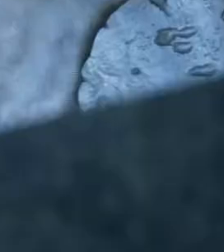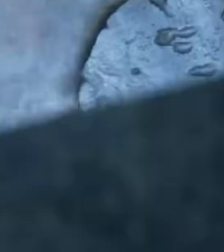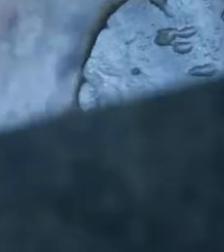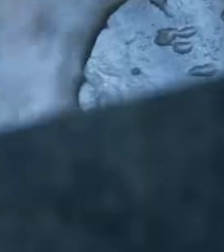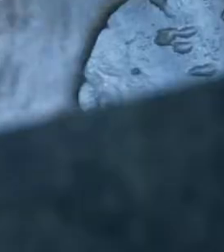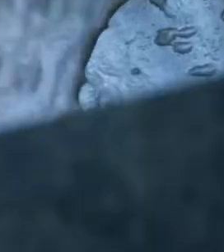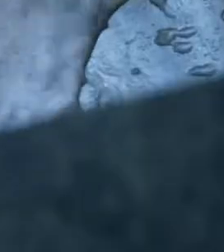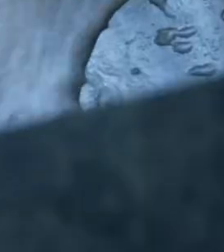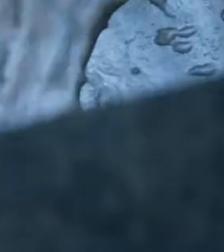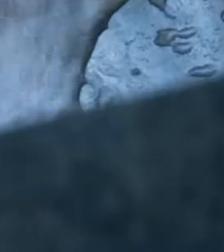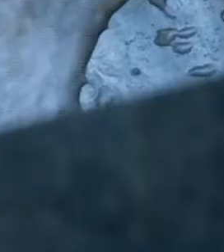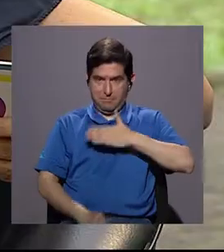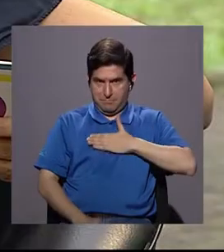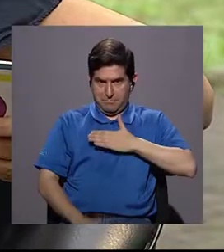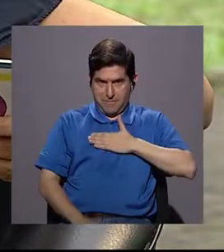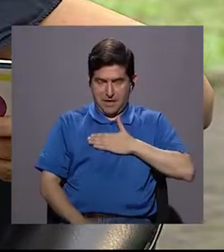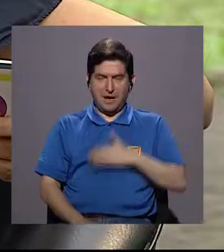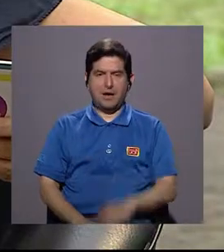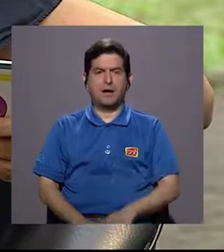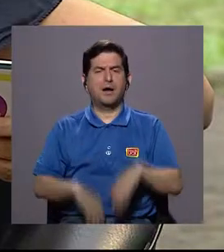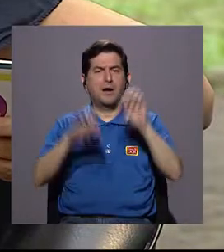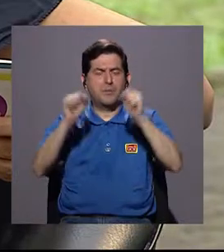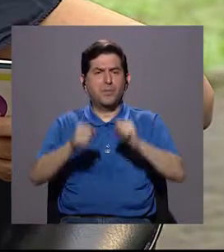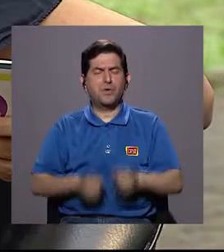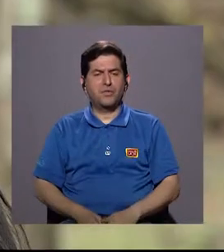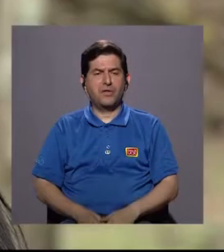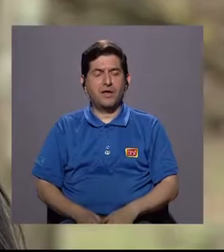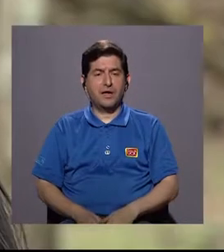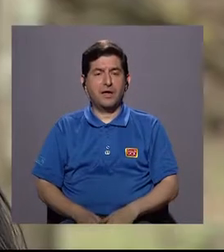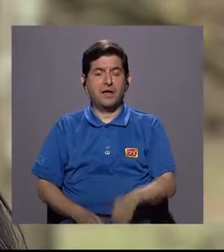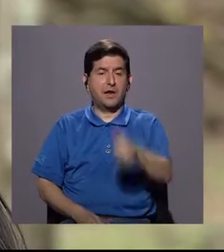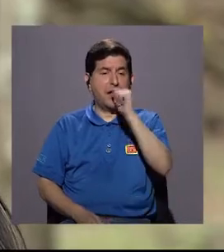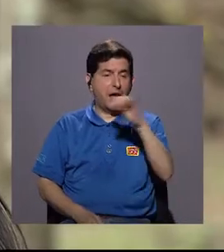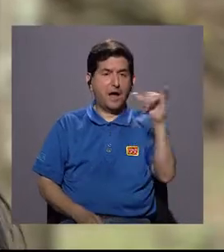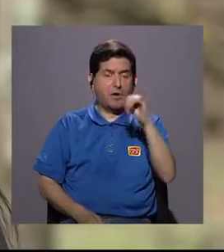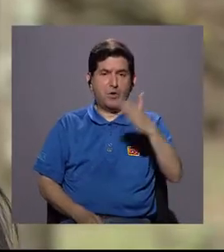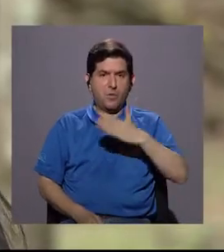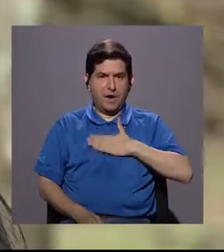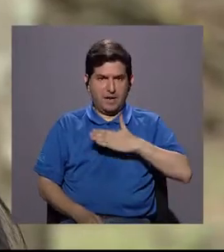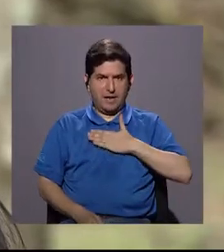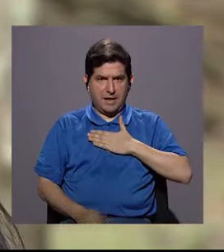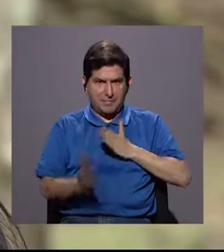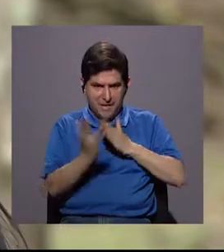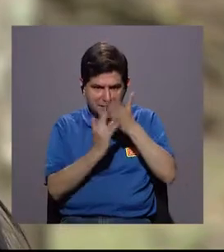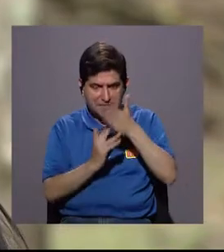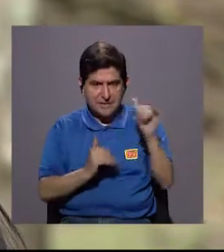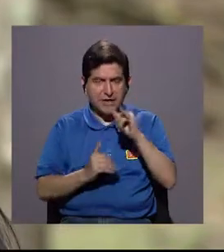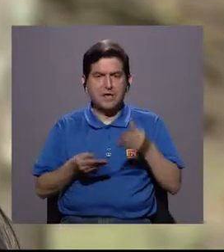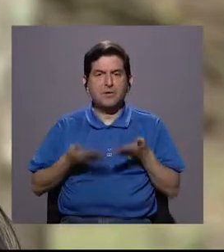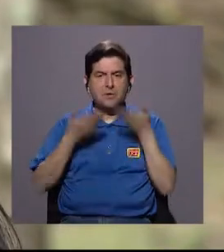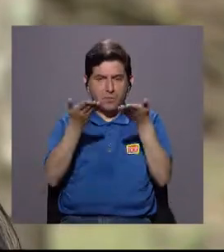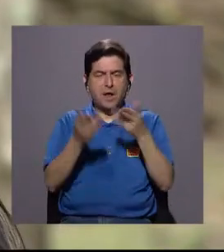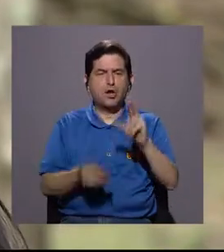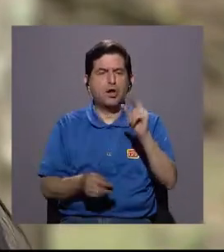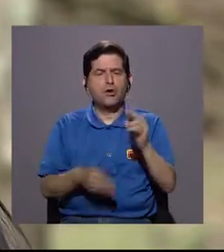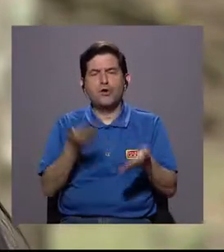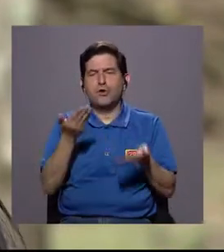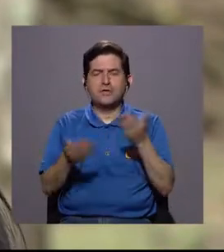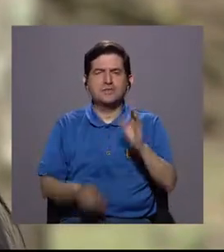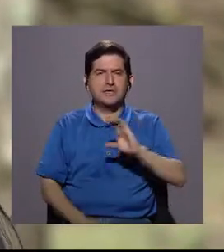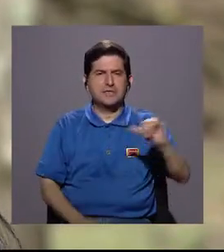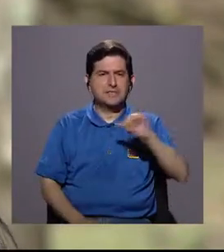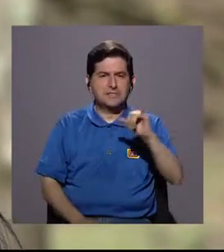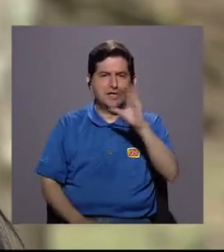La responsabilidad mía en devolver un agua tal y como me llegó a mí. Y bueno, no vamos a hablar de que vamos a devolverlas con las